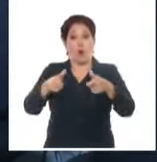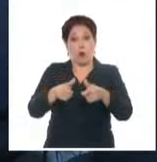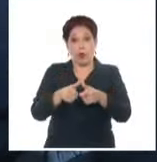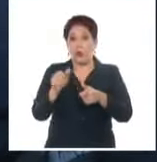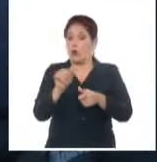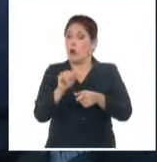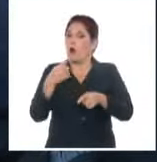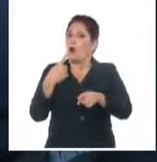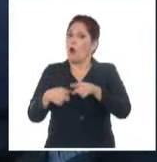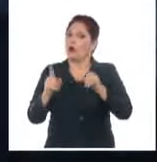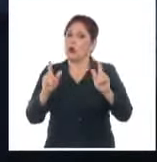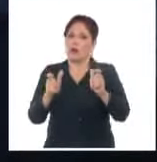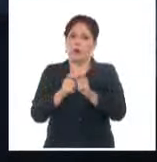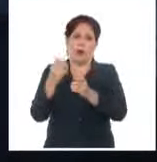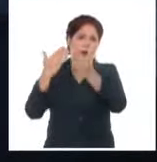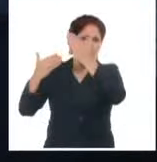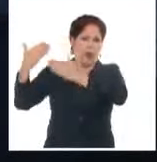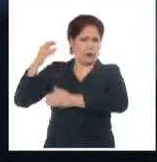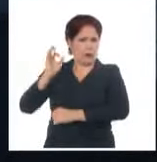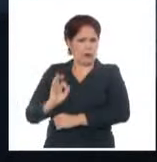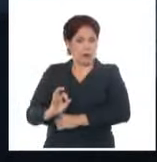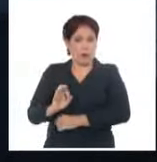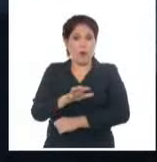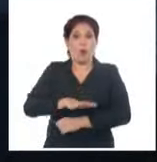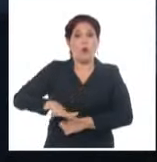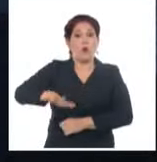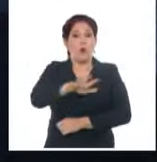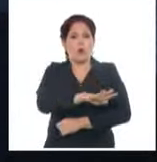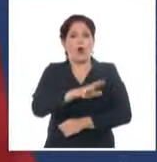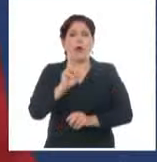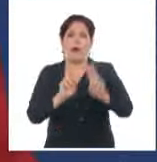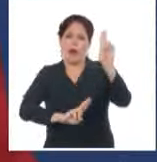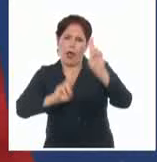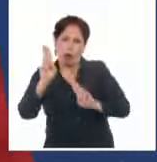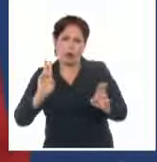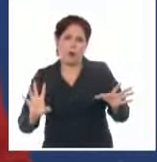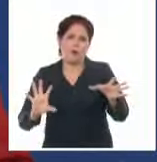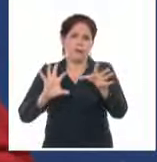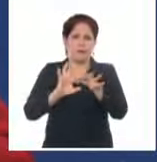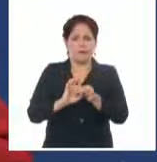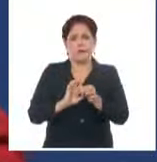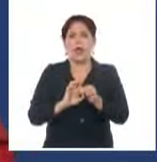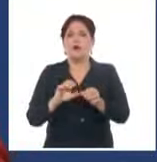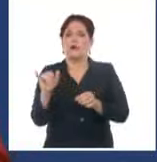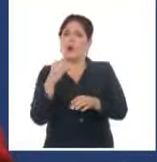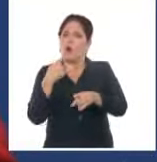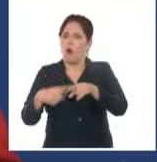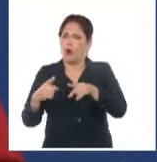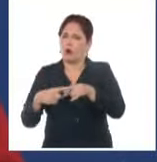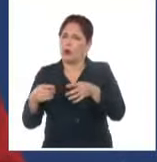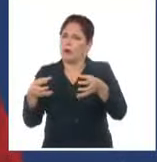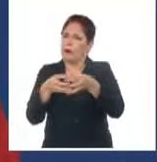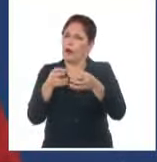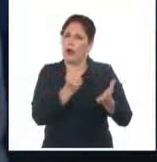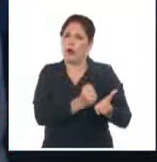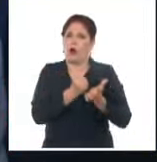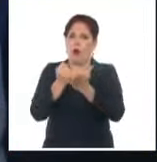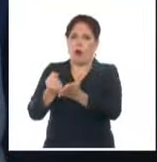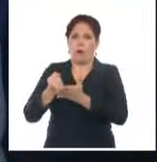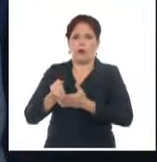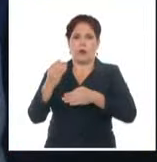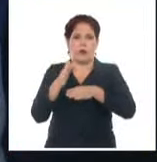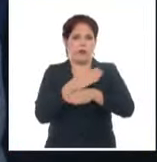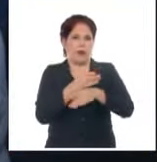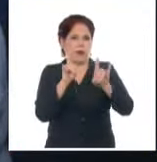que los encuentros anteriores, es un espacio para concertar alianzas, acuerdos y vínculos de cooperación. El